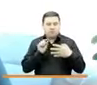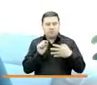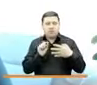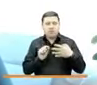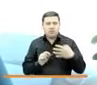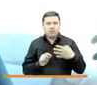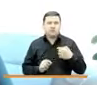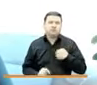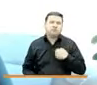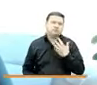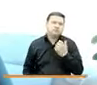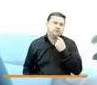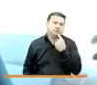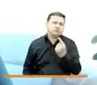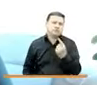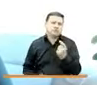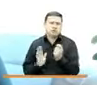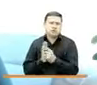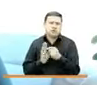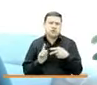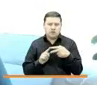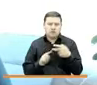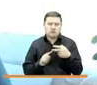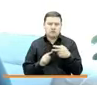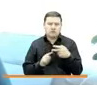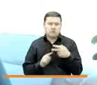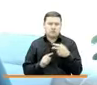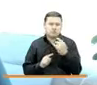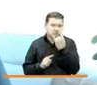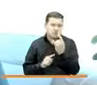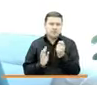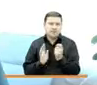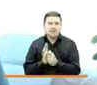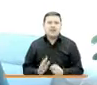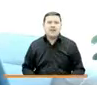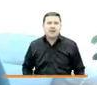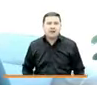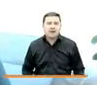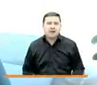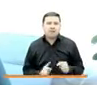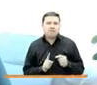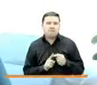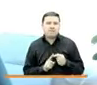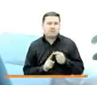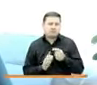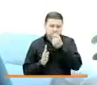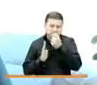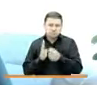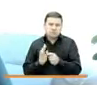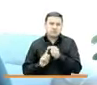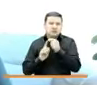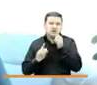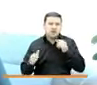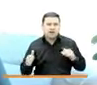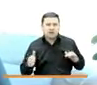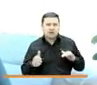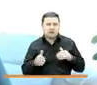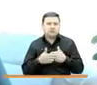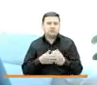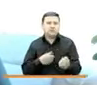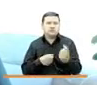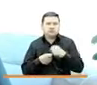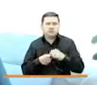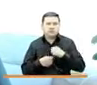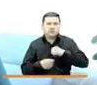yo solamente me voy a referir a dos que son bien interesantes. El primero es el Registro Especial de Archivos Vinculados a